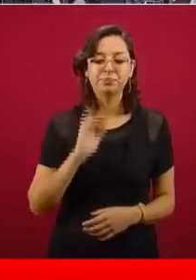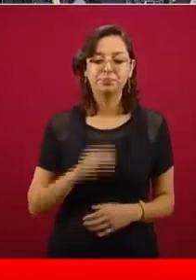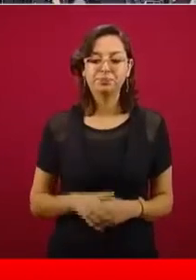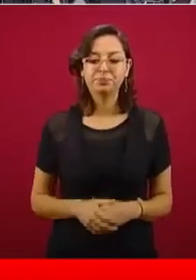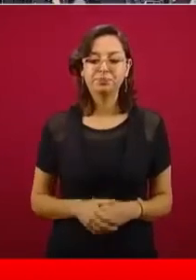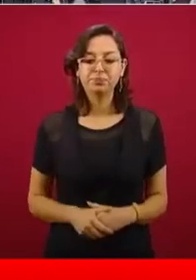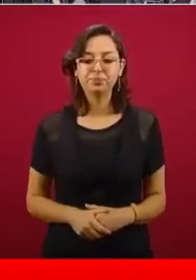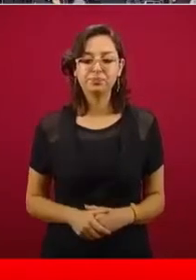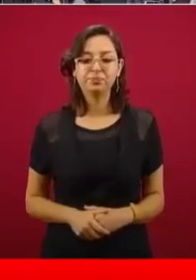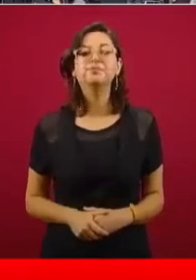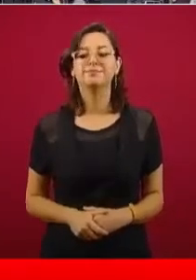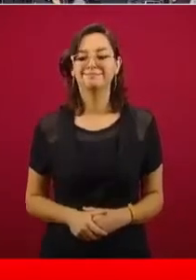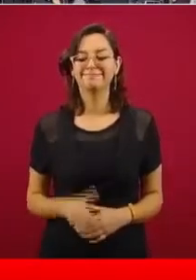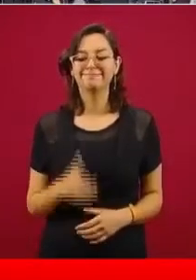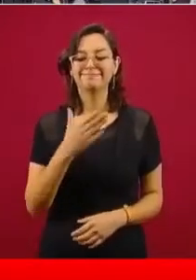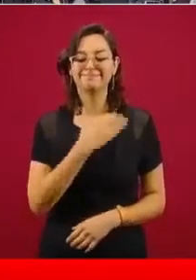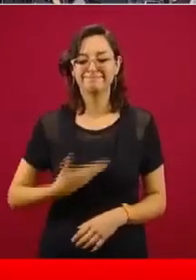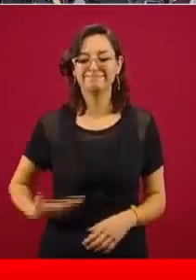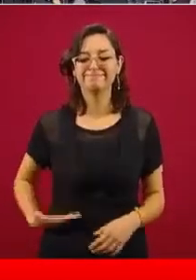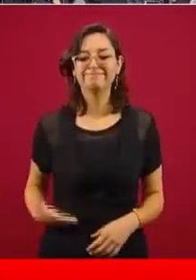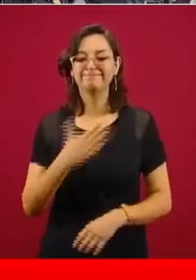Sí, señor presidente. Buenos días.